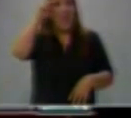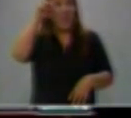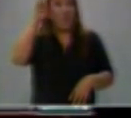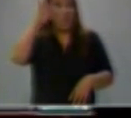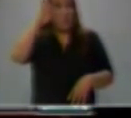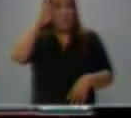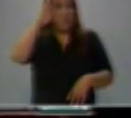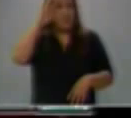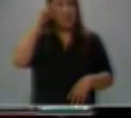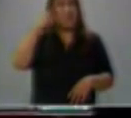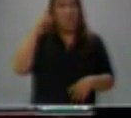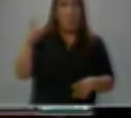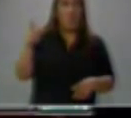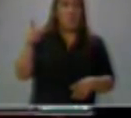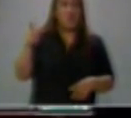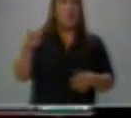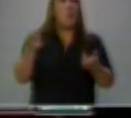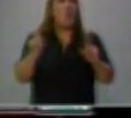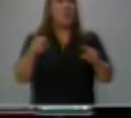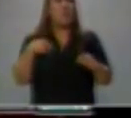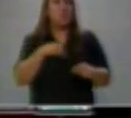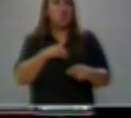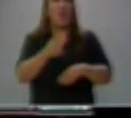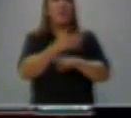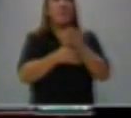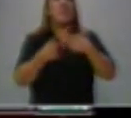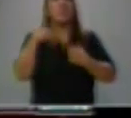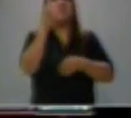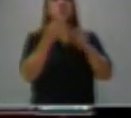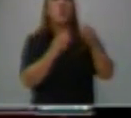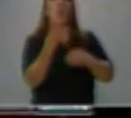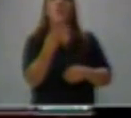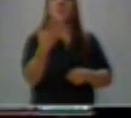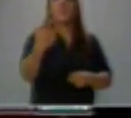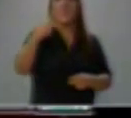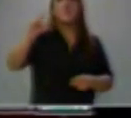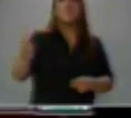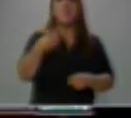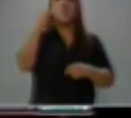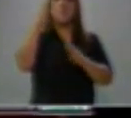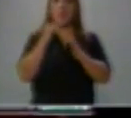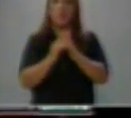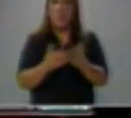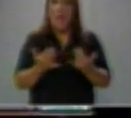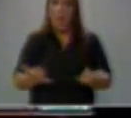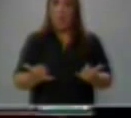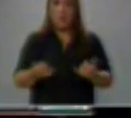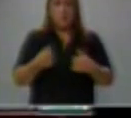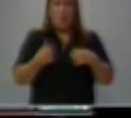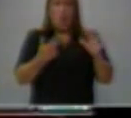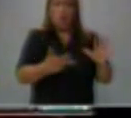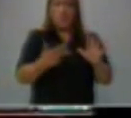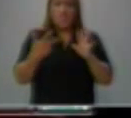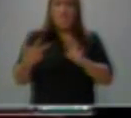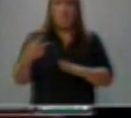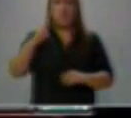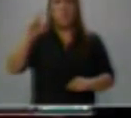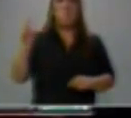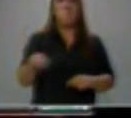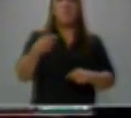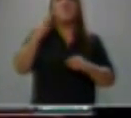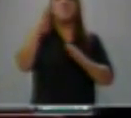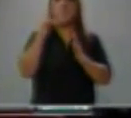Le hago recordar que teníamos un presupuesto de 43 mil millones. Hoy tenemos 88 mil millones.